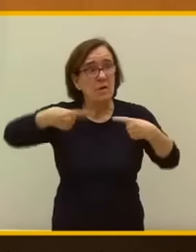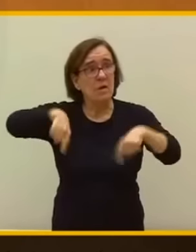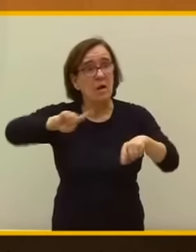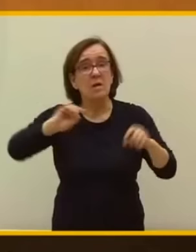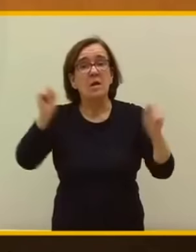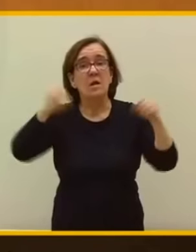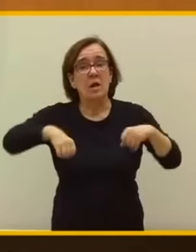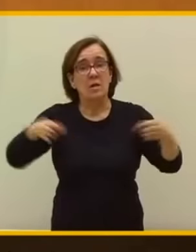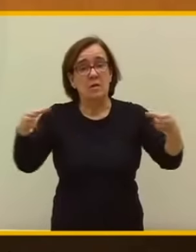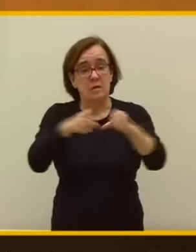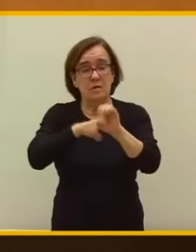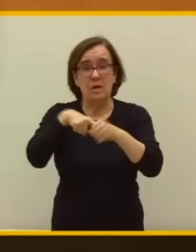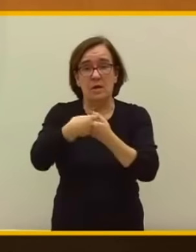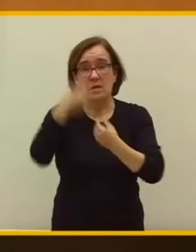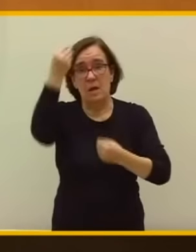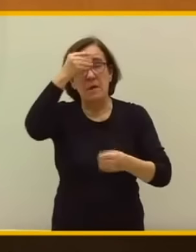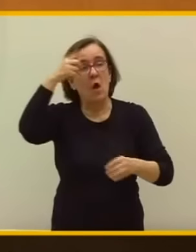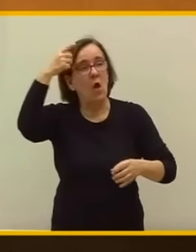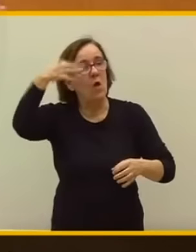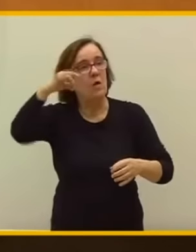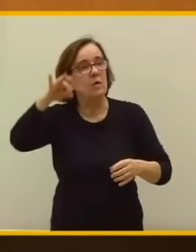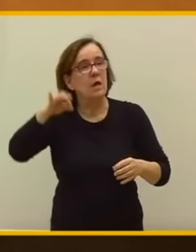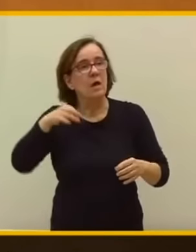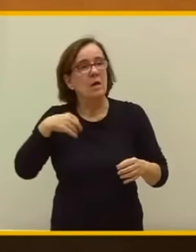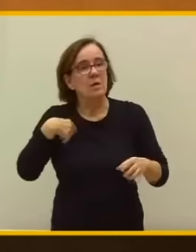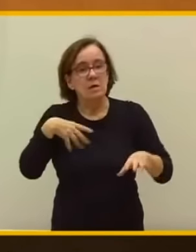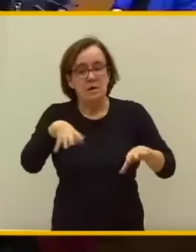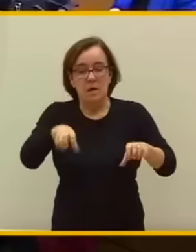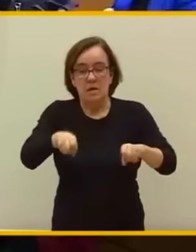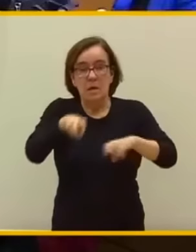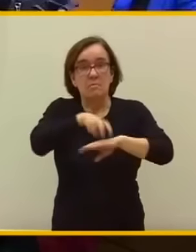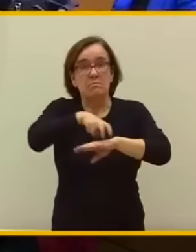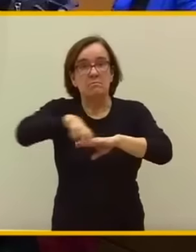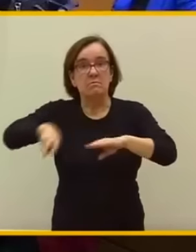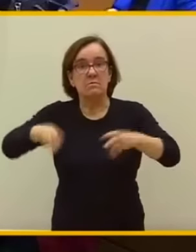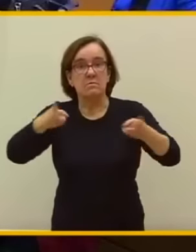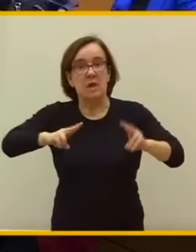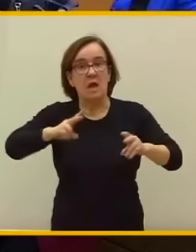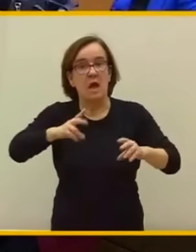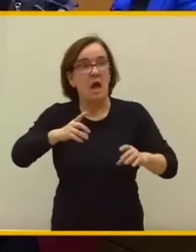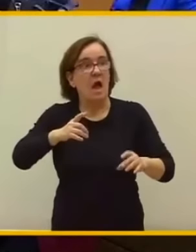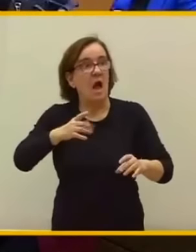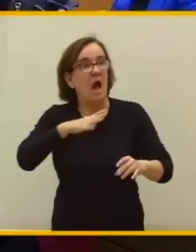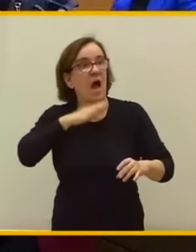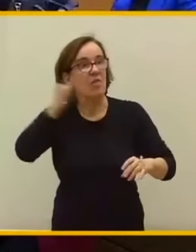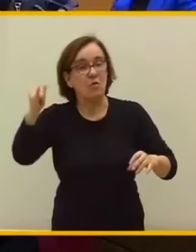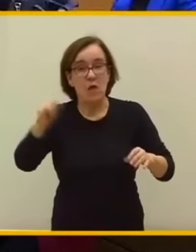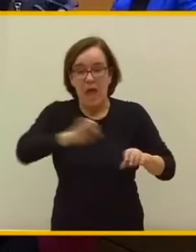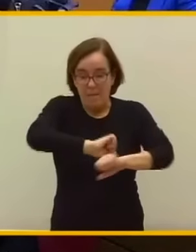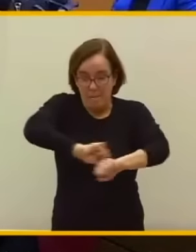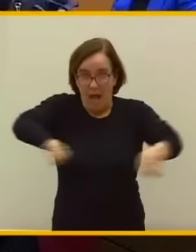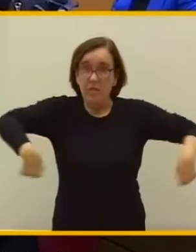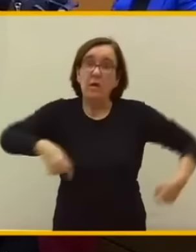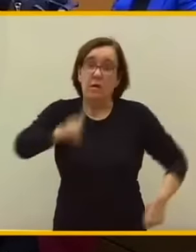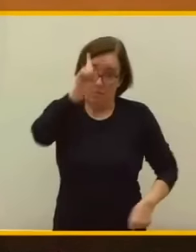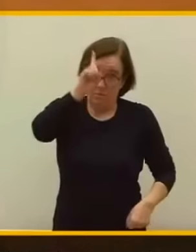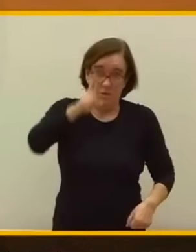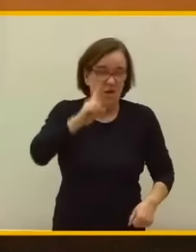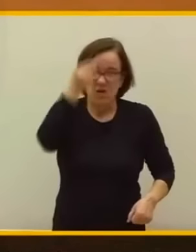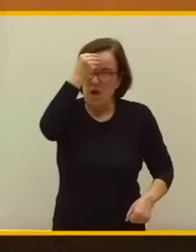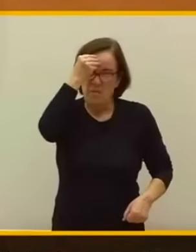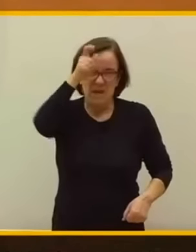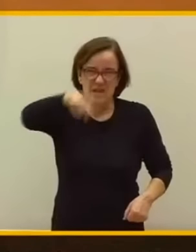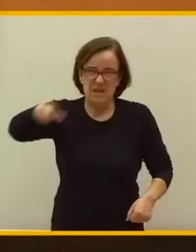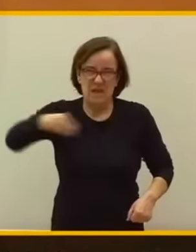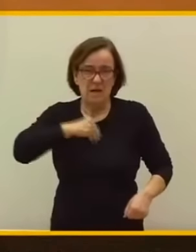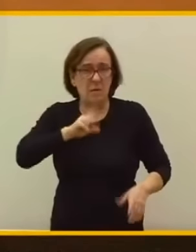decidieron formar el Gobierno estaban pensando únicamente en sentarse en estos sillones azules vacíos, por cierto. No estaban pensando en los españoles. Si